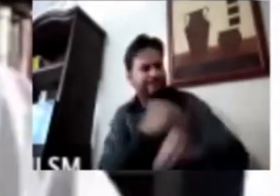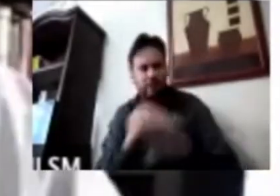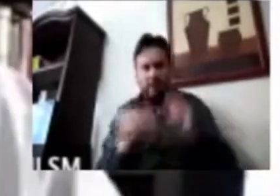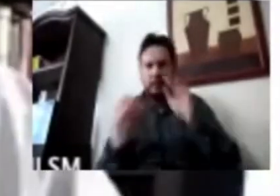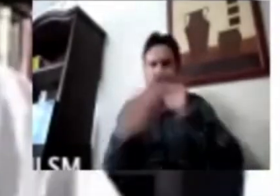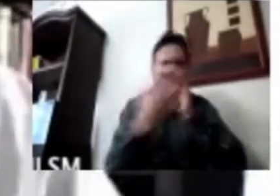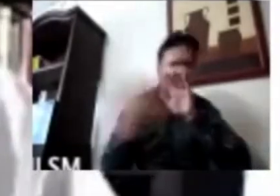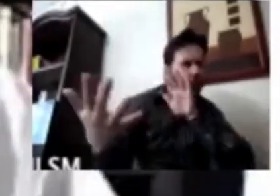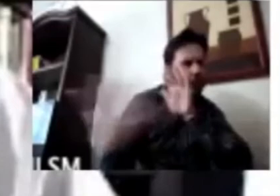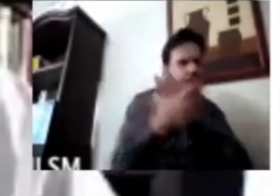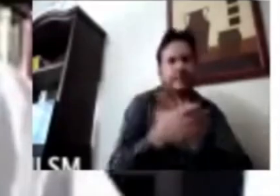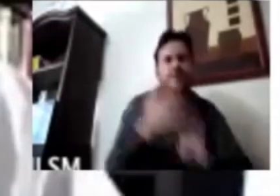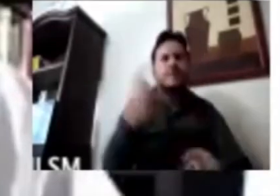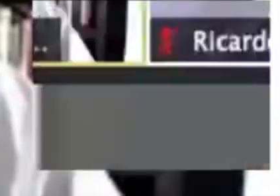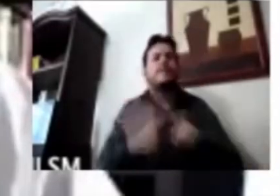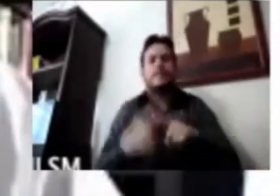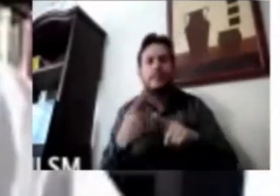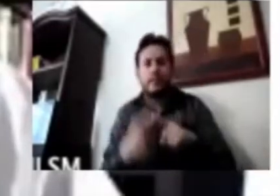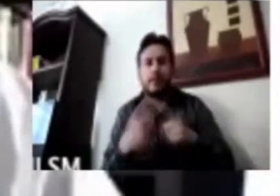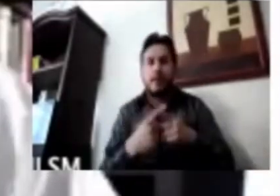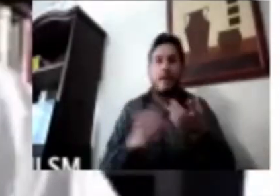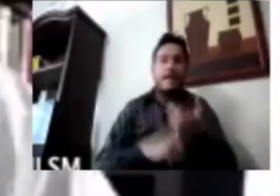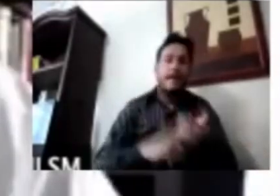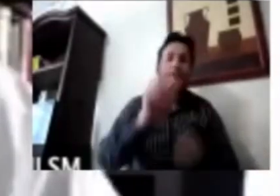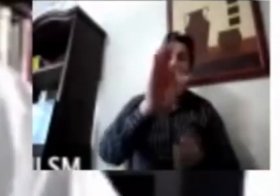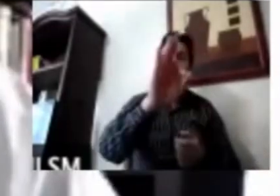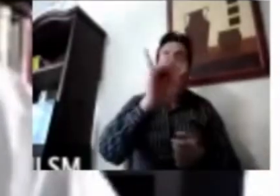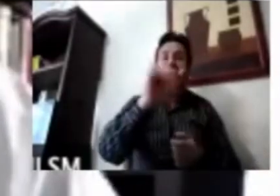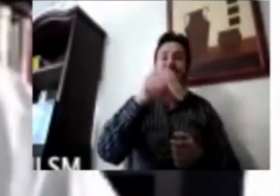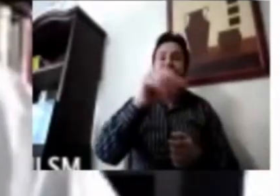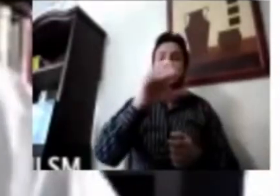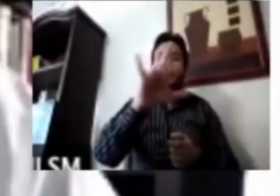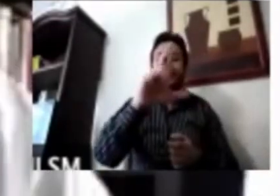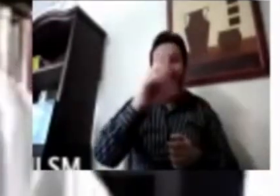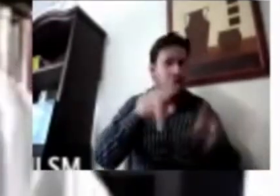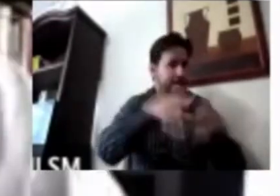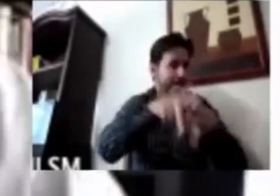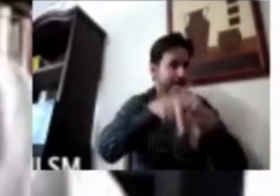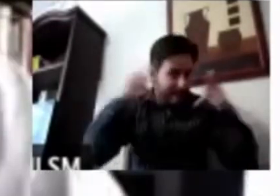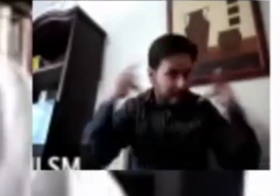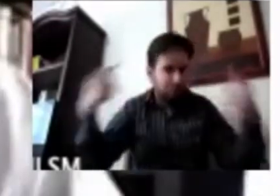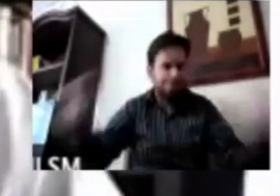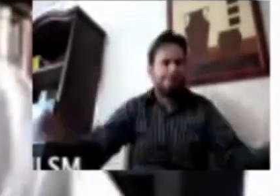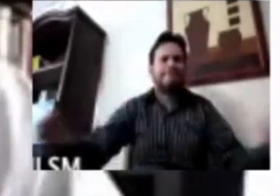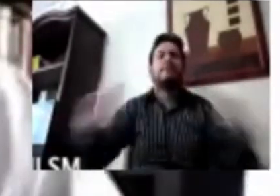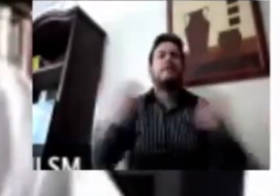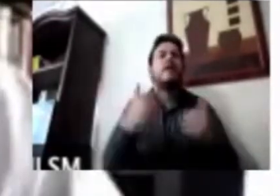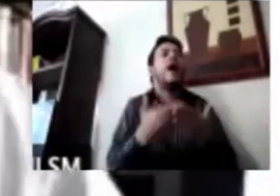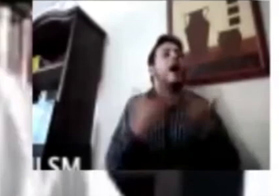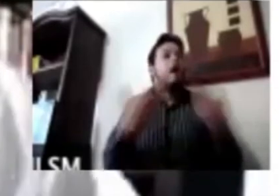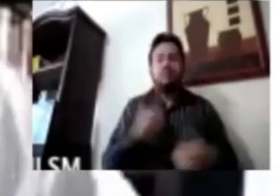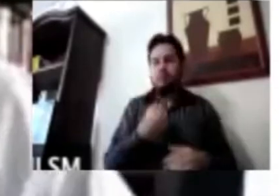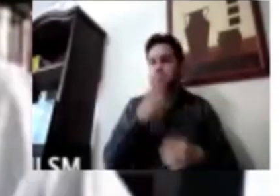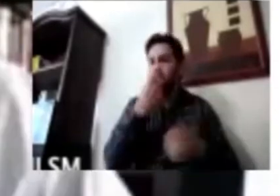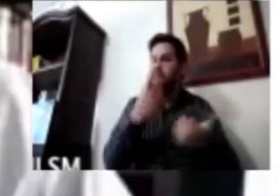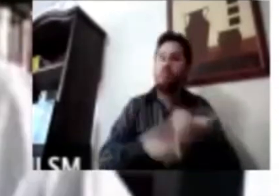página del financiero, han sido parte de nuestra cobertura. Y creo que mucho de ello, Mónica, nos